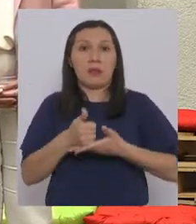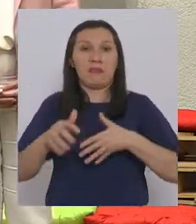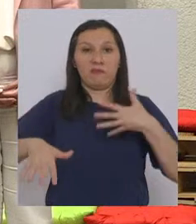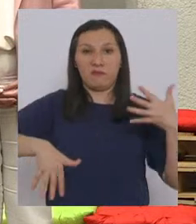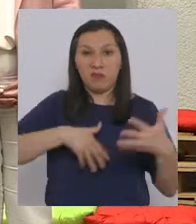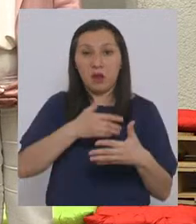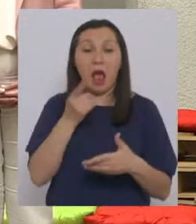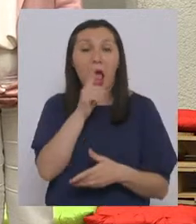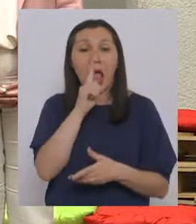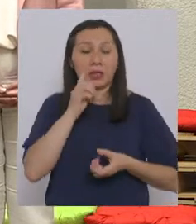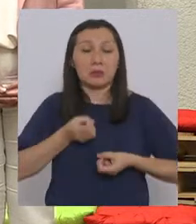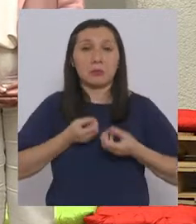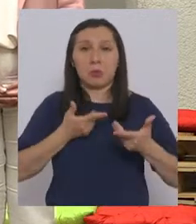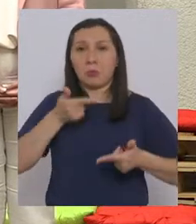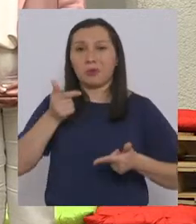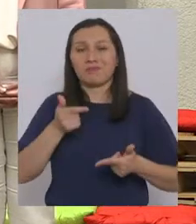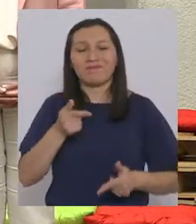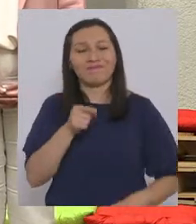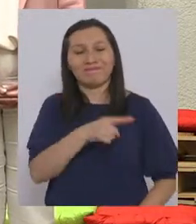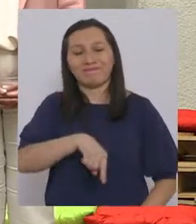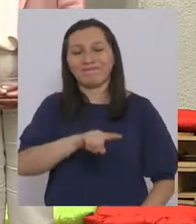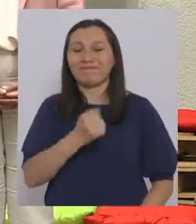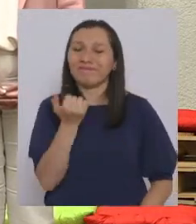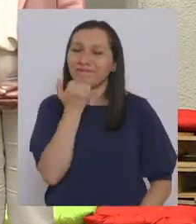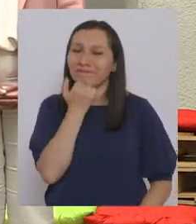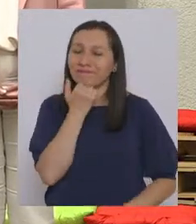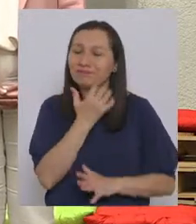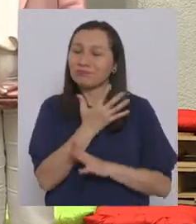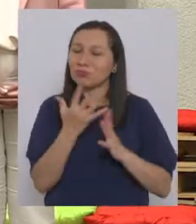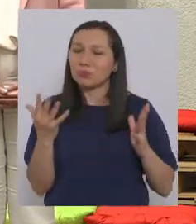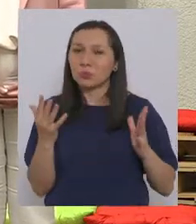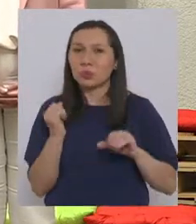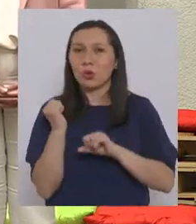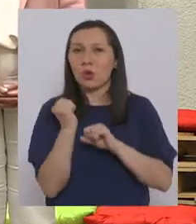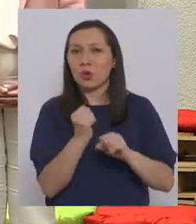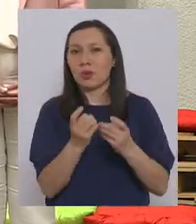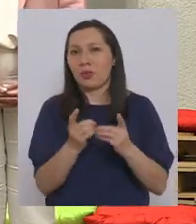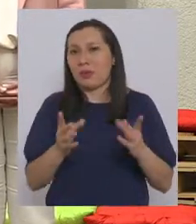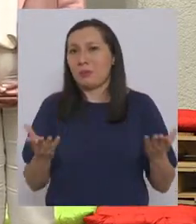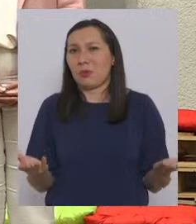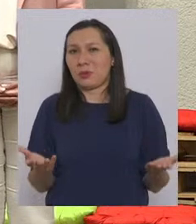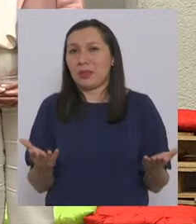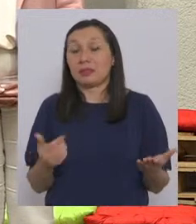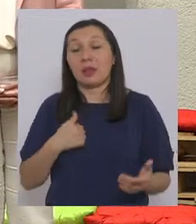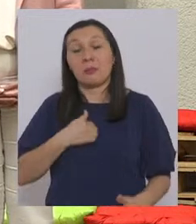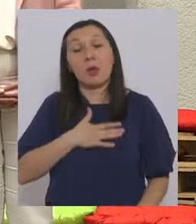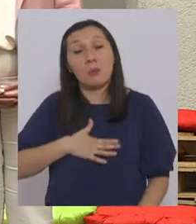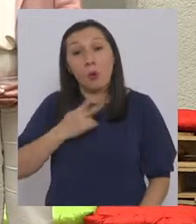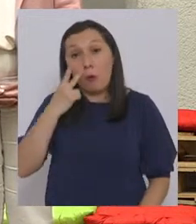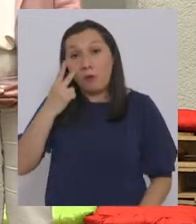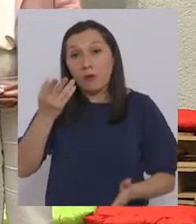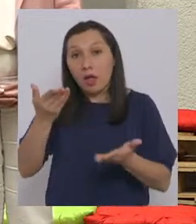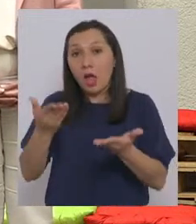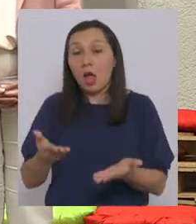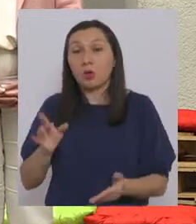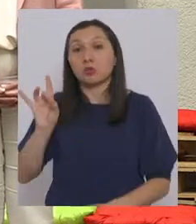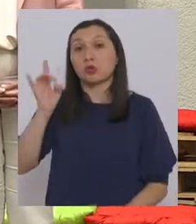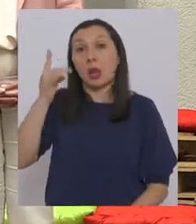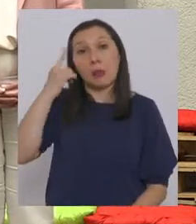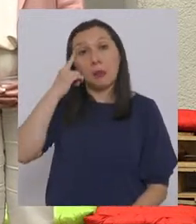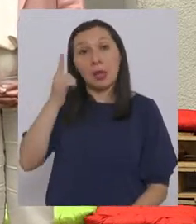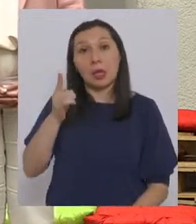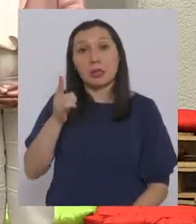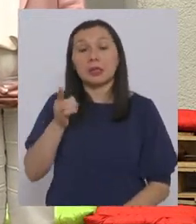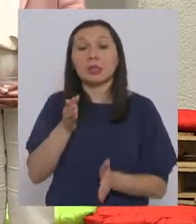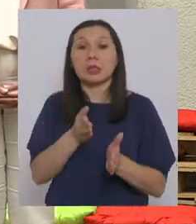violencia como un método de expresión política están profundamente equivocados y son profundamente antidemocráticos entonces a mí me gustaría ver ahora no solamente esa